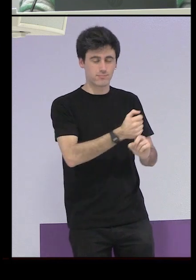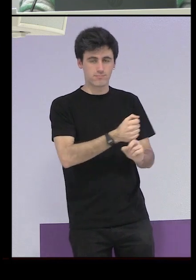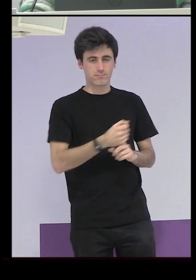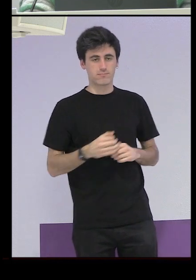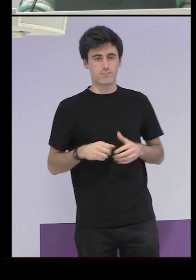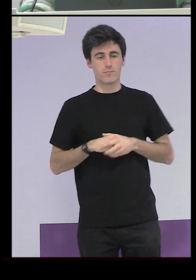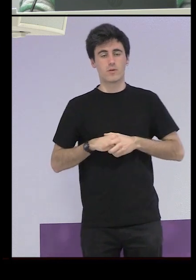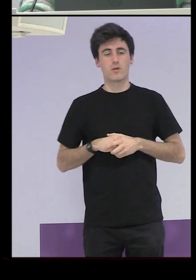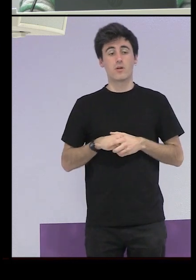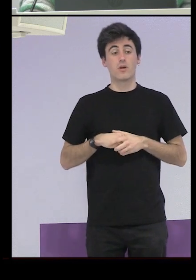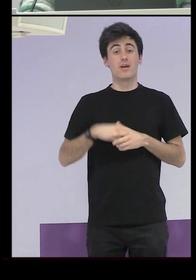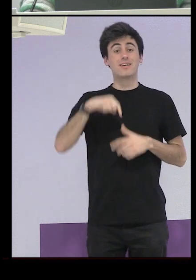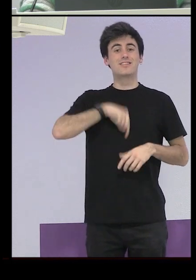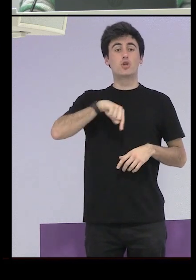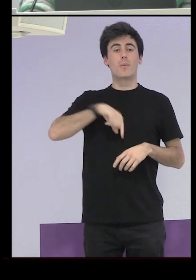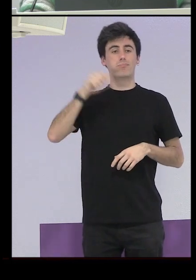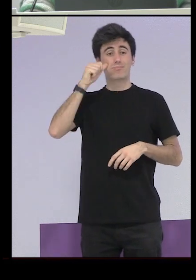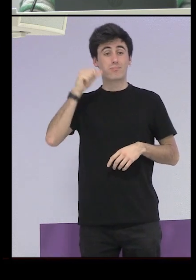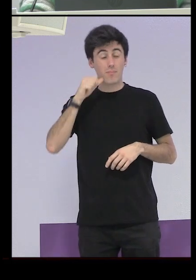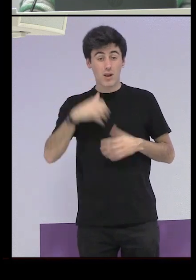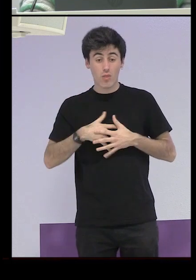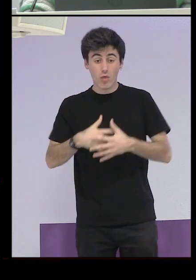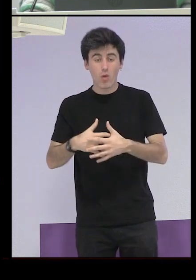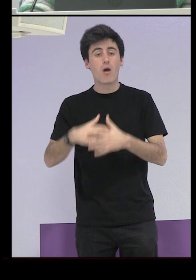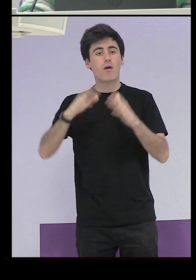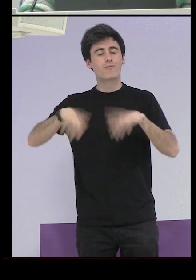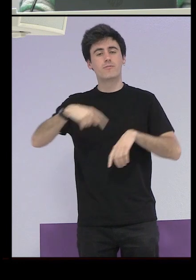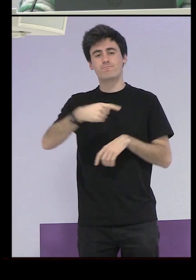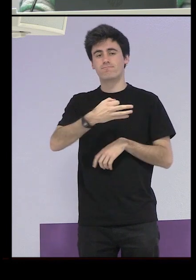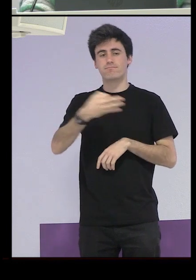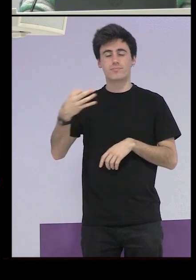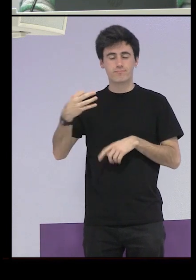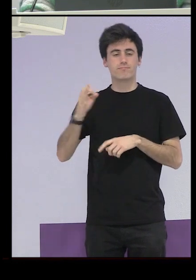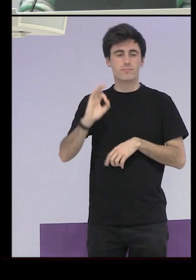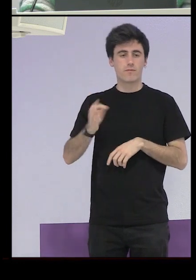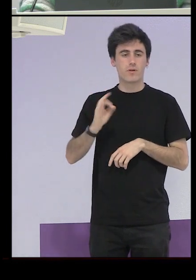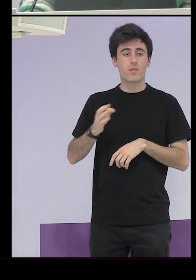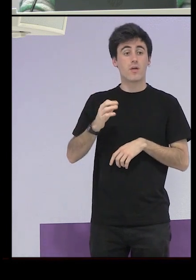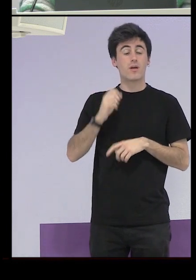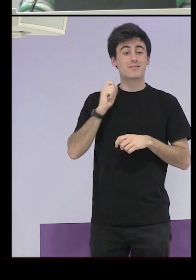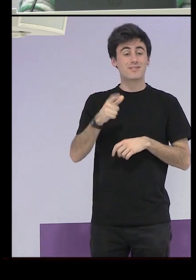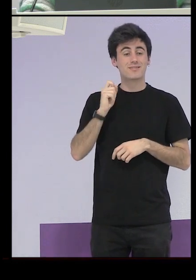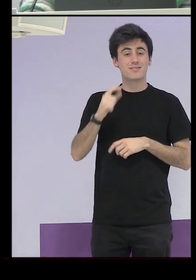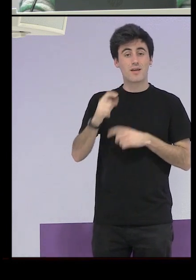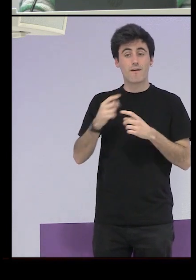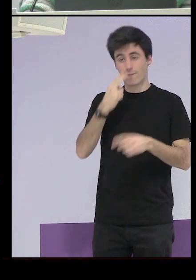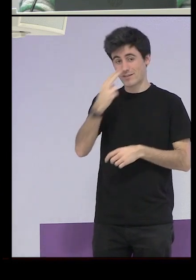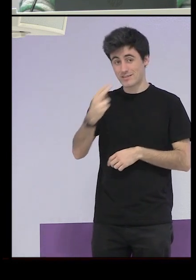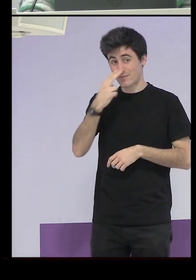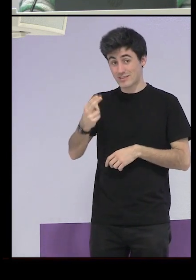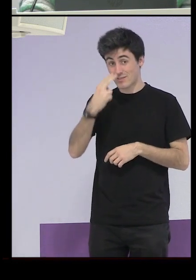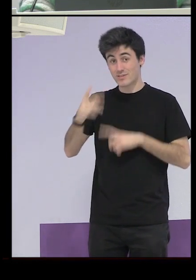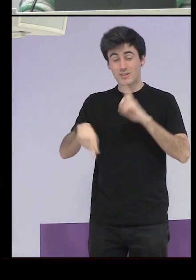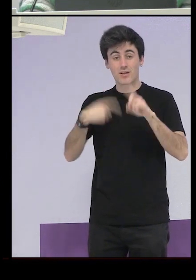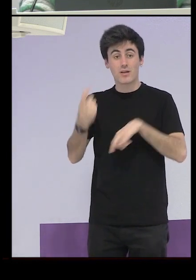que ingresó con síntomas del embarazo pero que resultaron no ser ciertos que la ha visitado por su madre con cierta frecuencia y ha pedido permiso para salir con ella